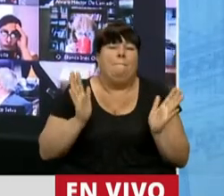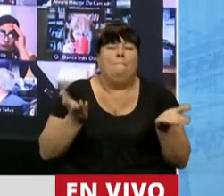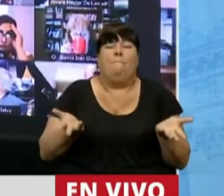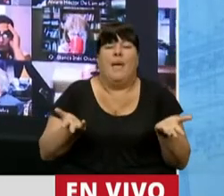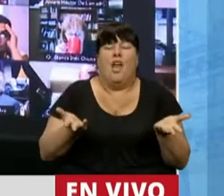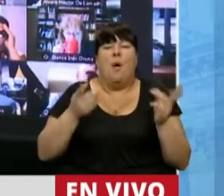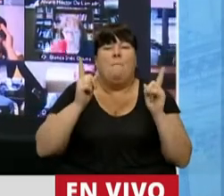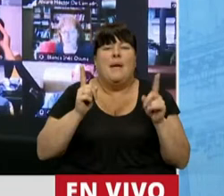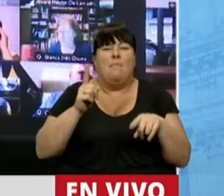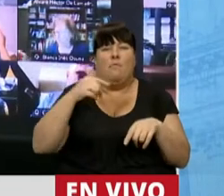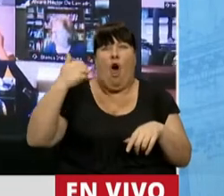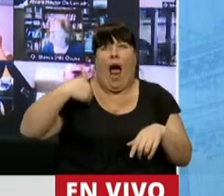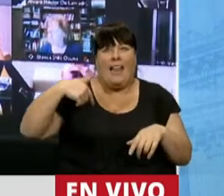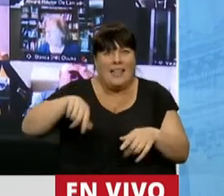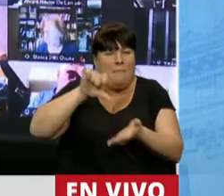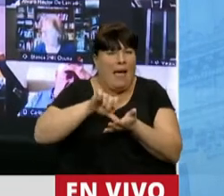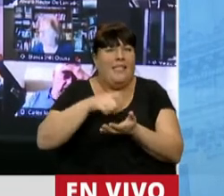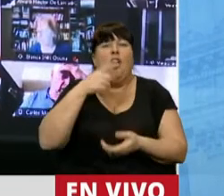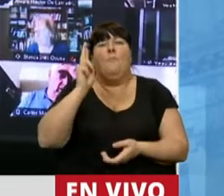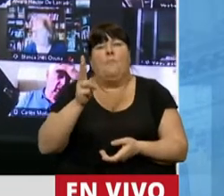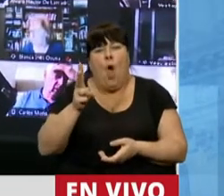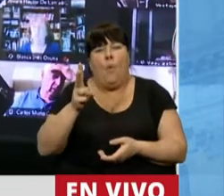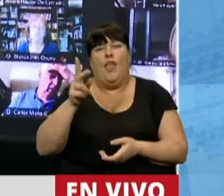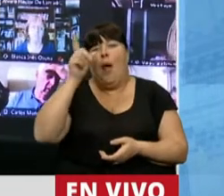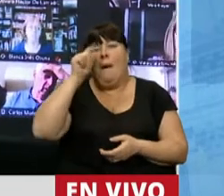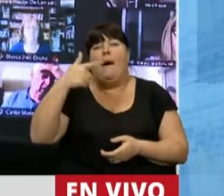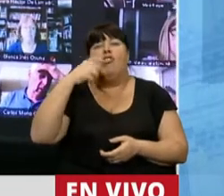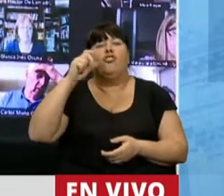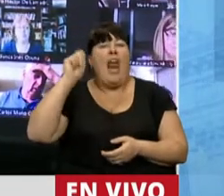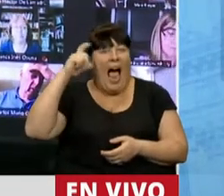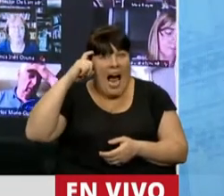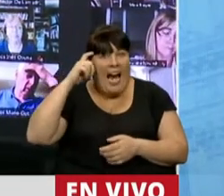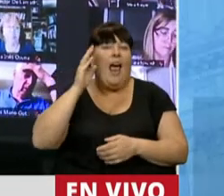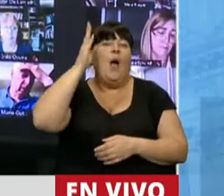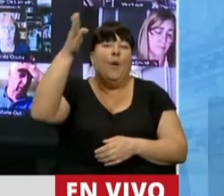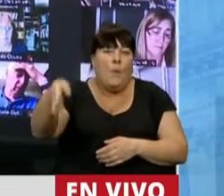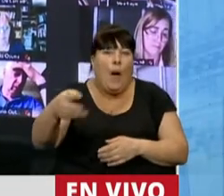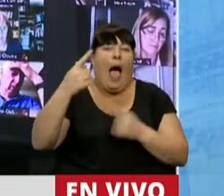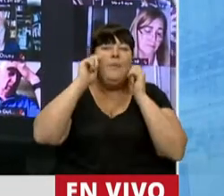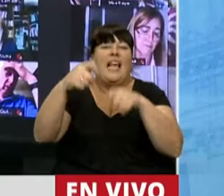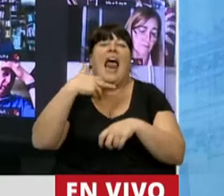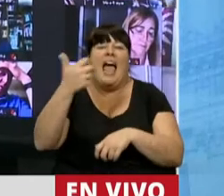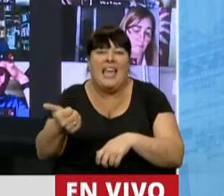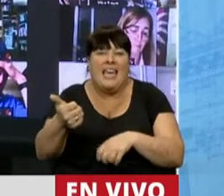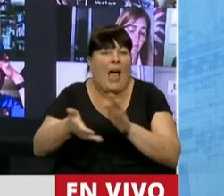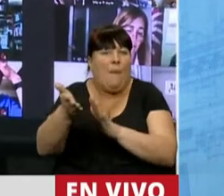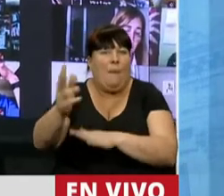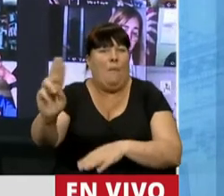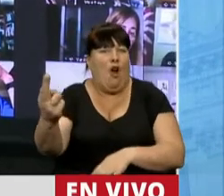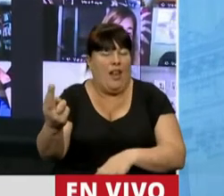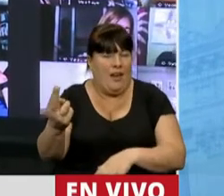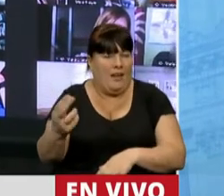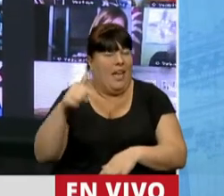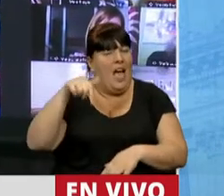en el mismo país no se le permitió al padre de Solange llegar hasta donde estaba la hija moribunda.